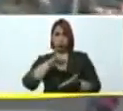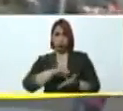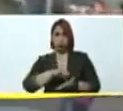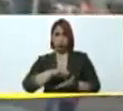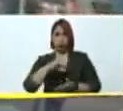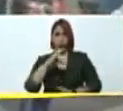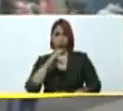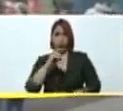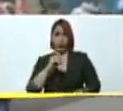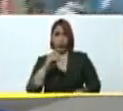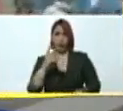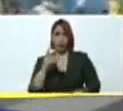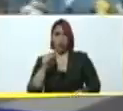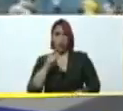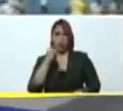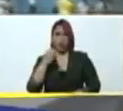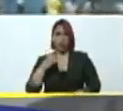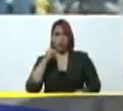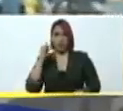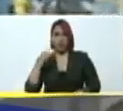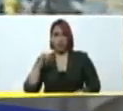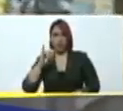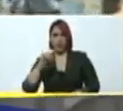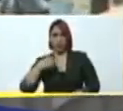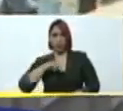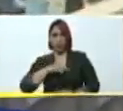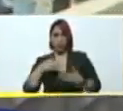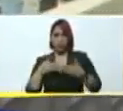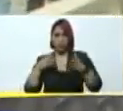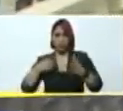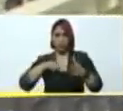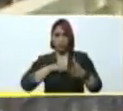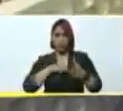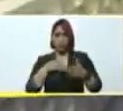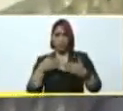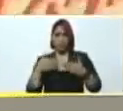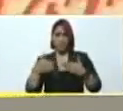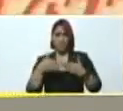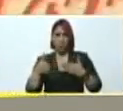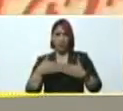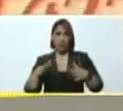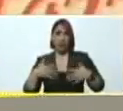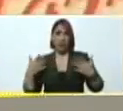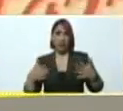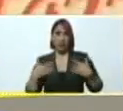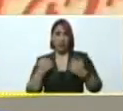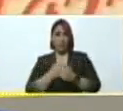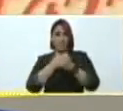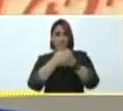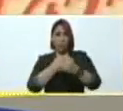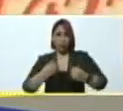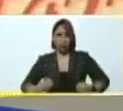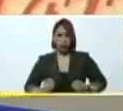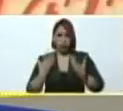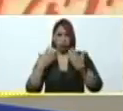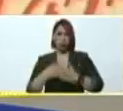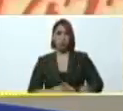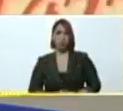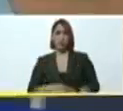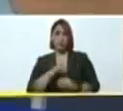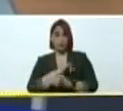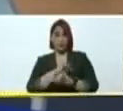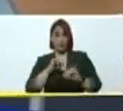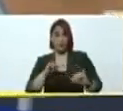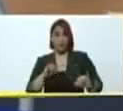Codazzi, donde abrimos nuestras puertas con alegría, con amor, con entusiasmo, con la finalidad